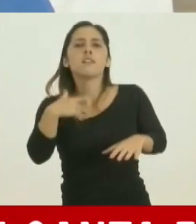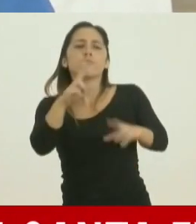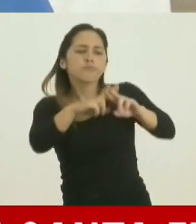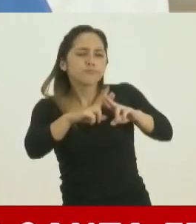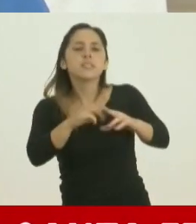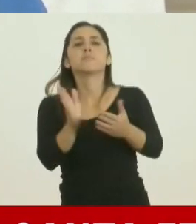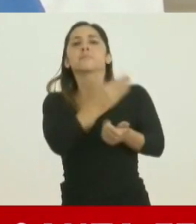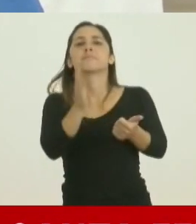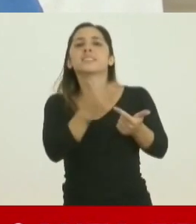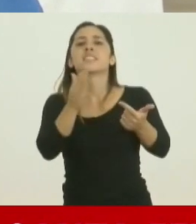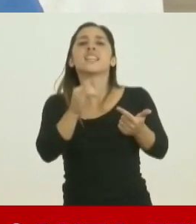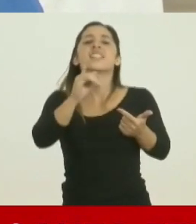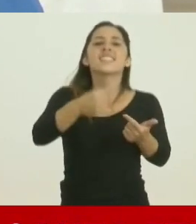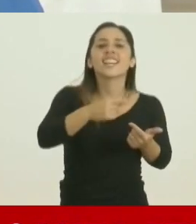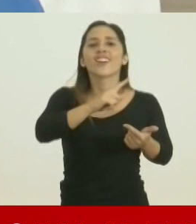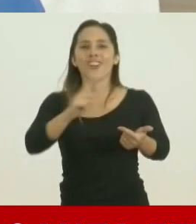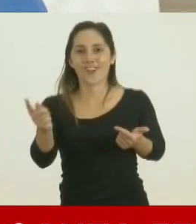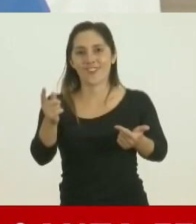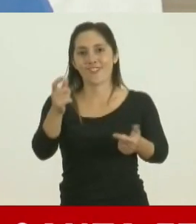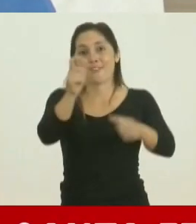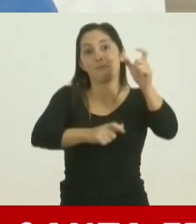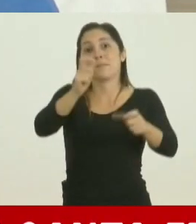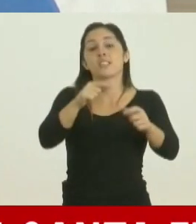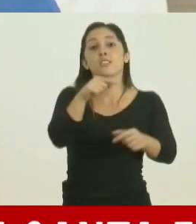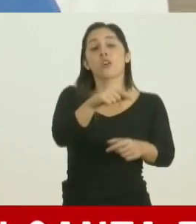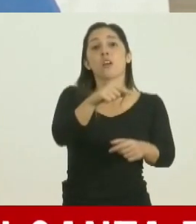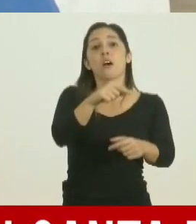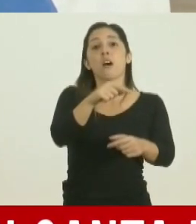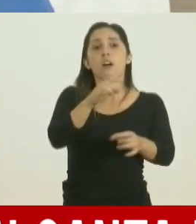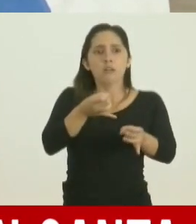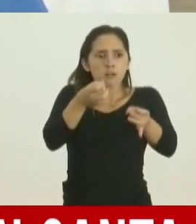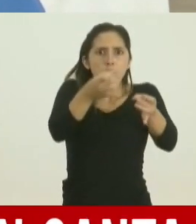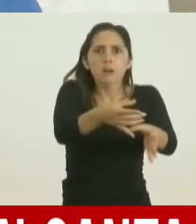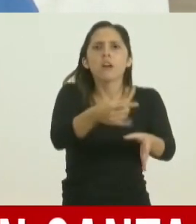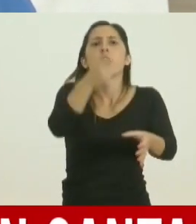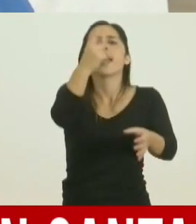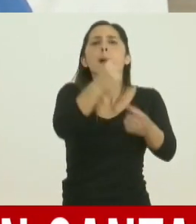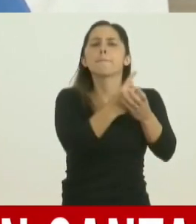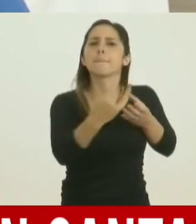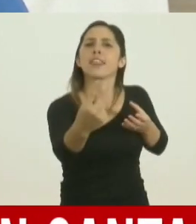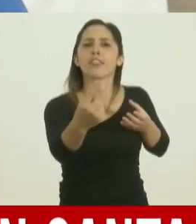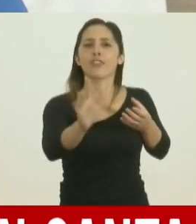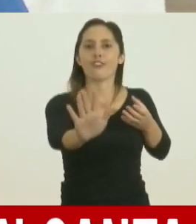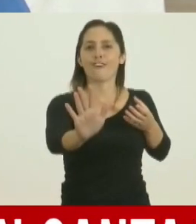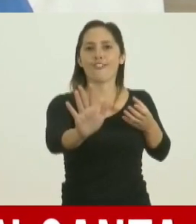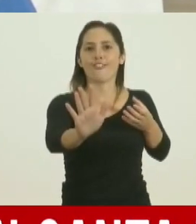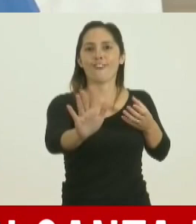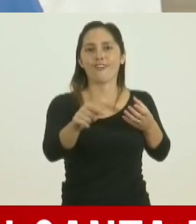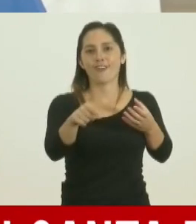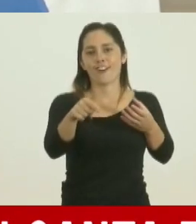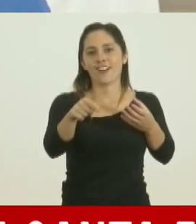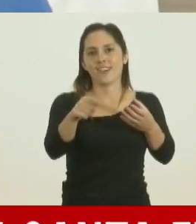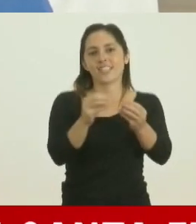de esa manera sacar personas que pueden estar contagiando rápidamente de esa